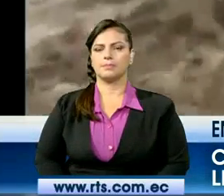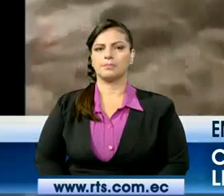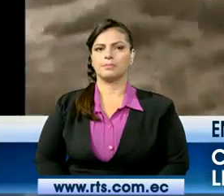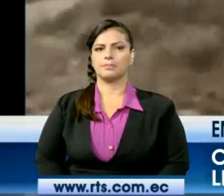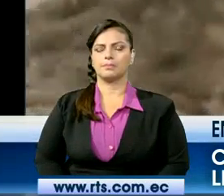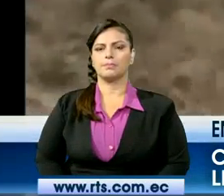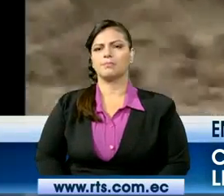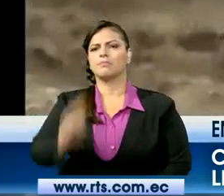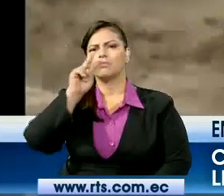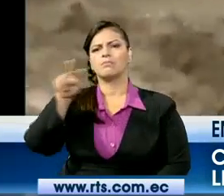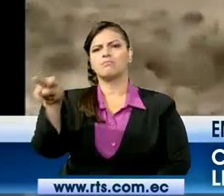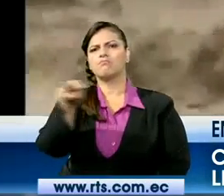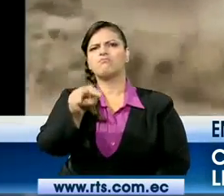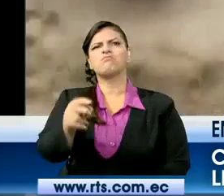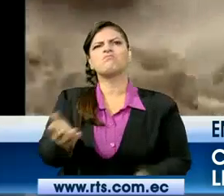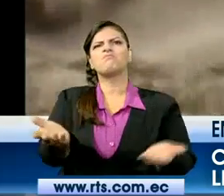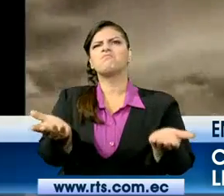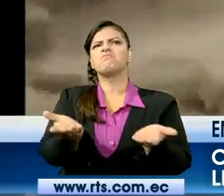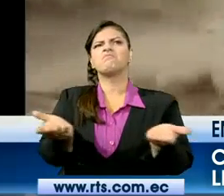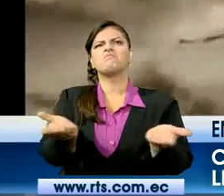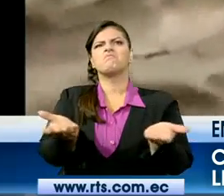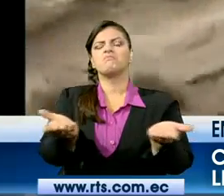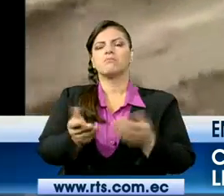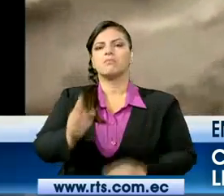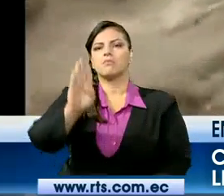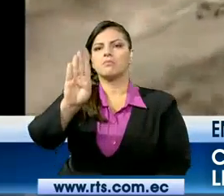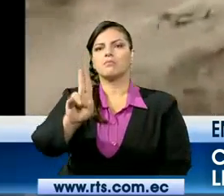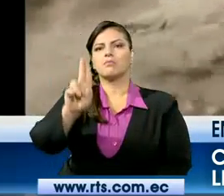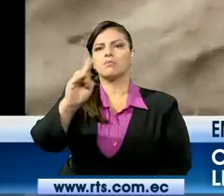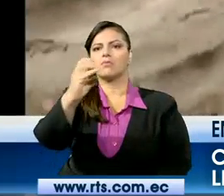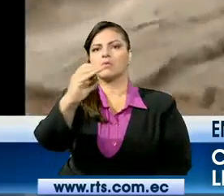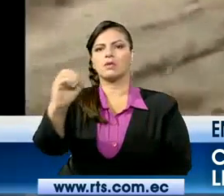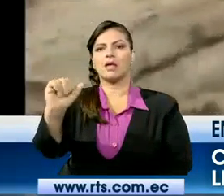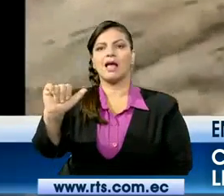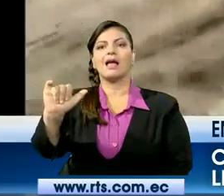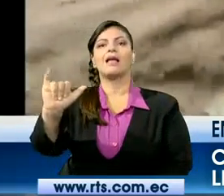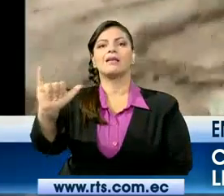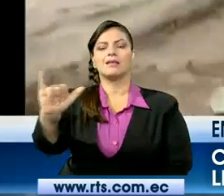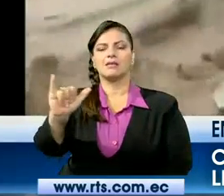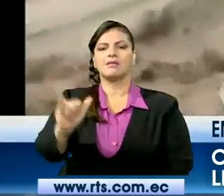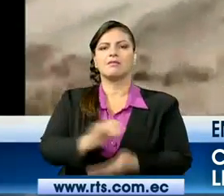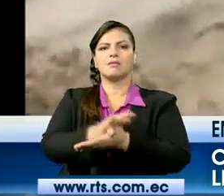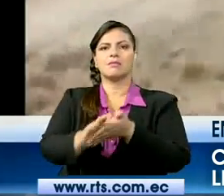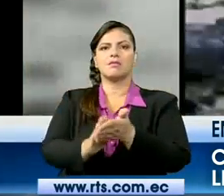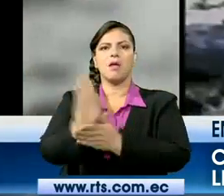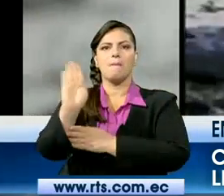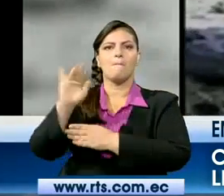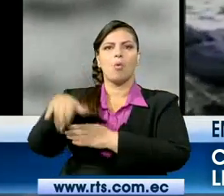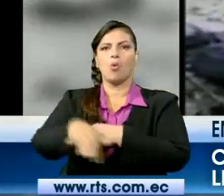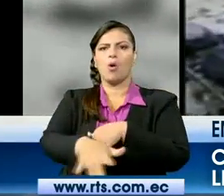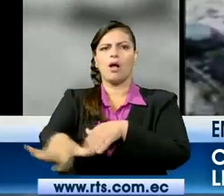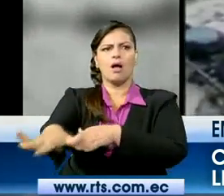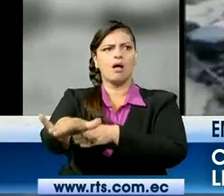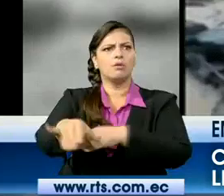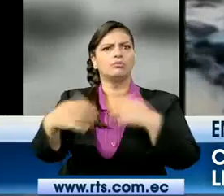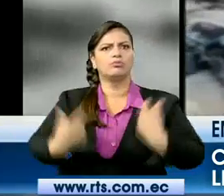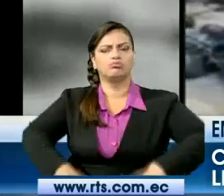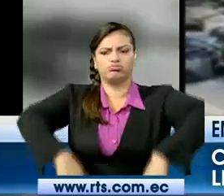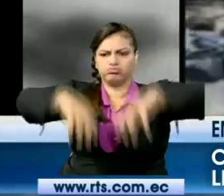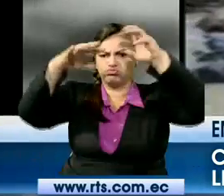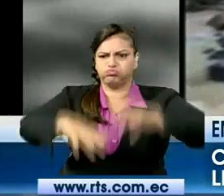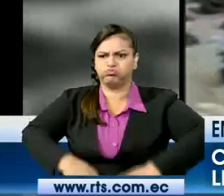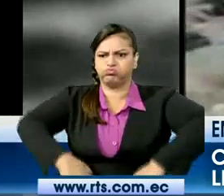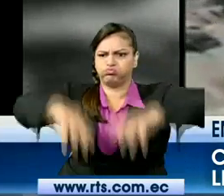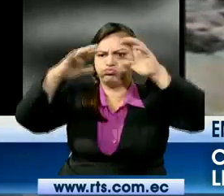El invierno se hizo sentir en Bucay, aquí varios ríos se desbordaron afectando varias viviendas,